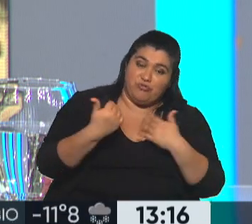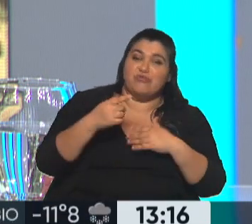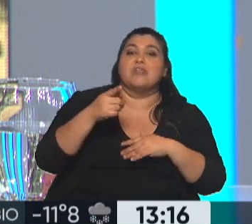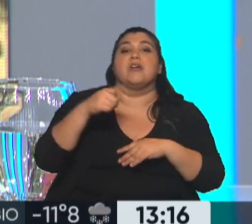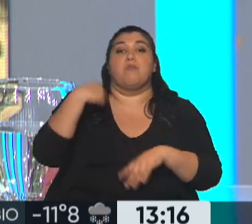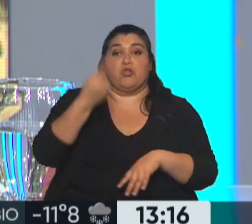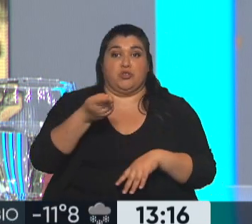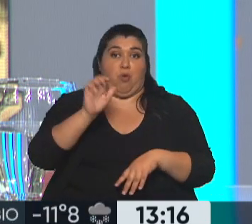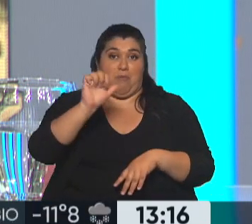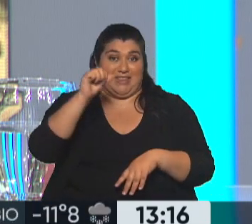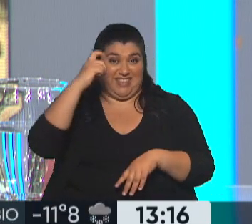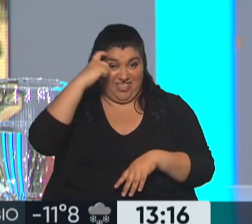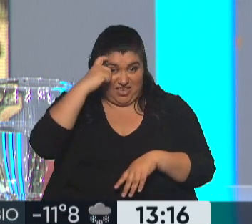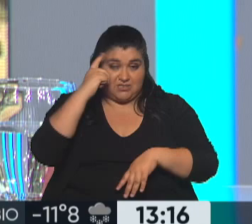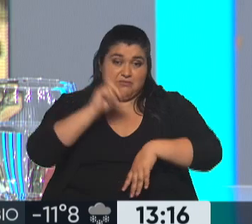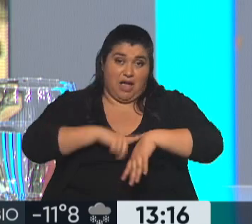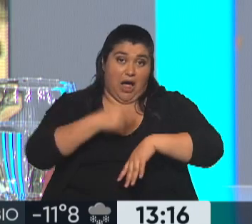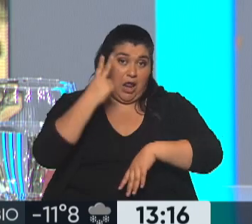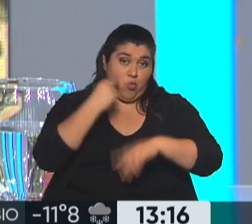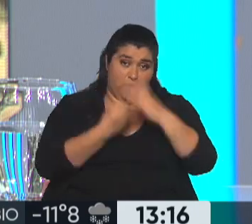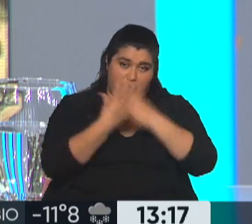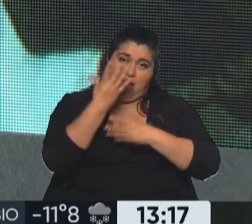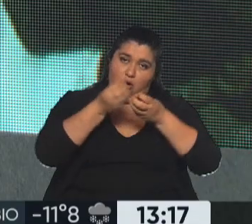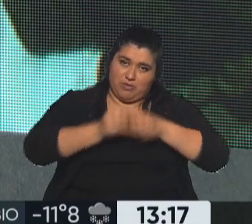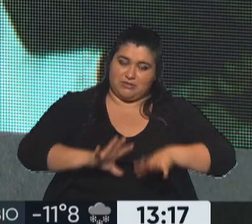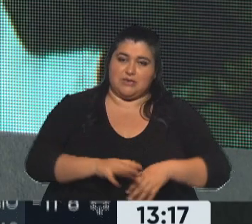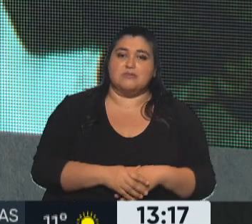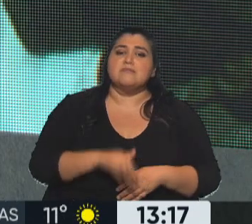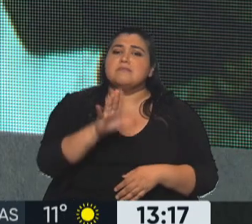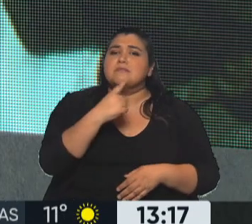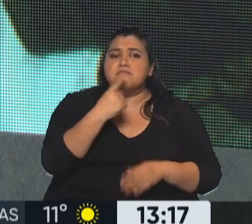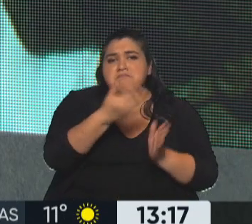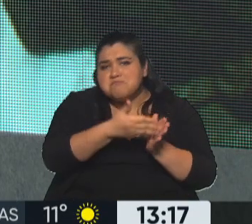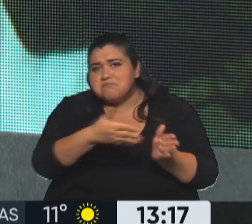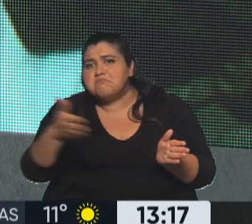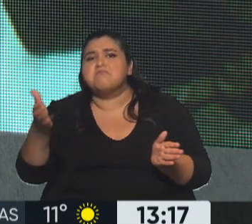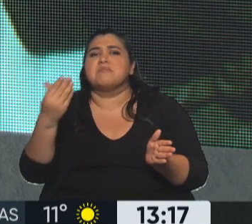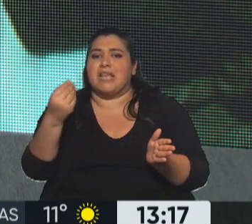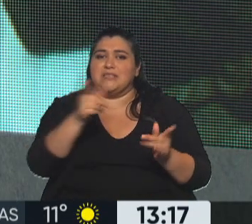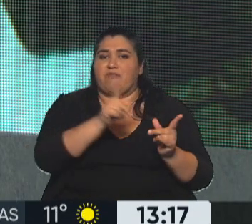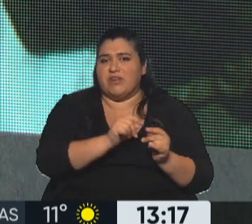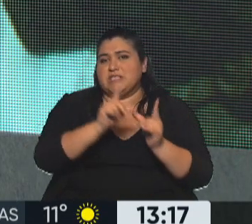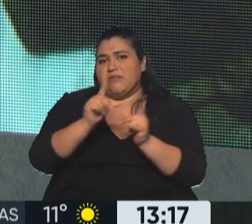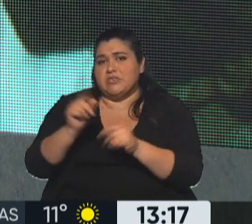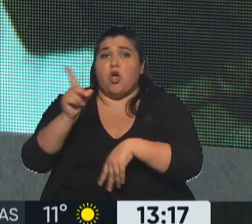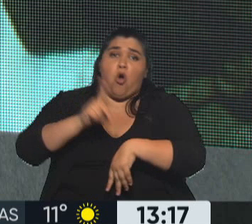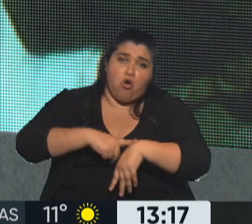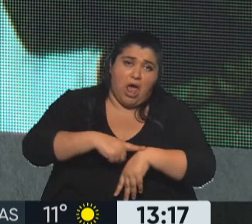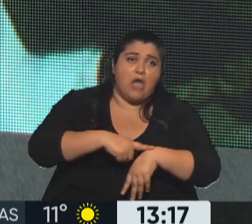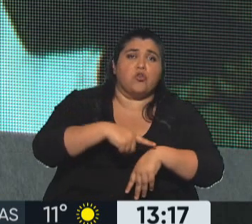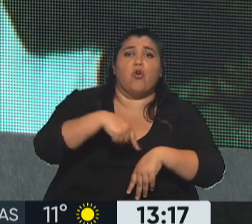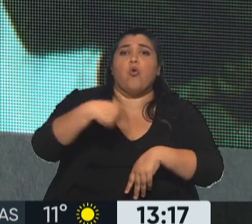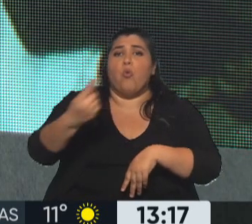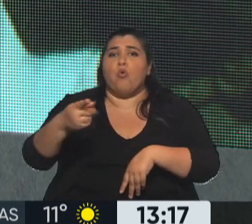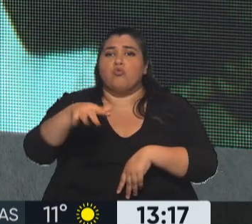martes 10, a partir de las 9 de la mañana. Bien, y con el transcurso de los días vamos a ir dando diferentes fechas, horarios, y de otros lugares